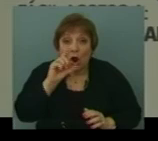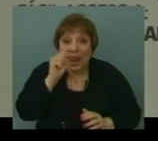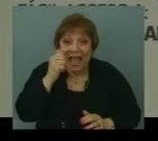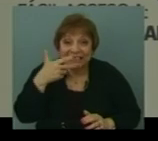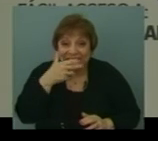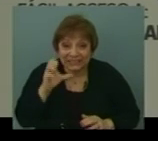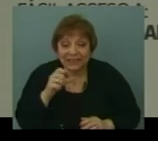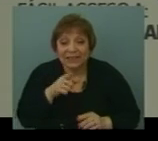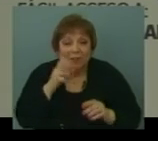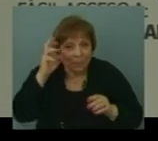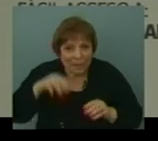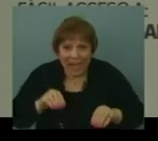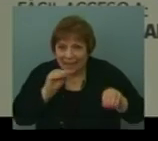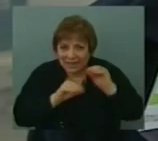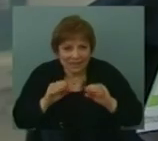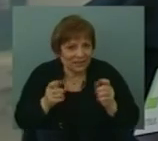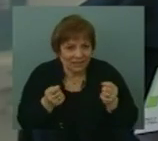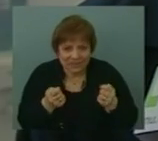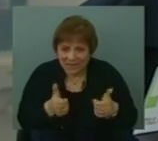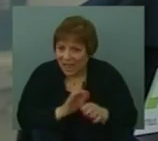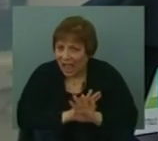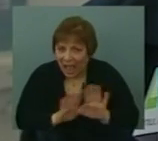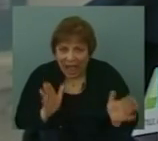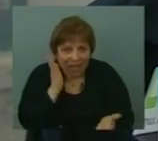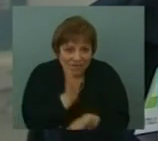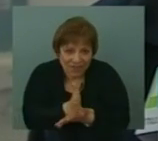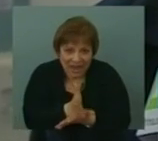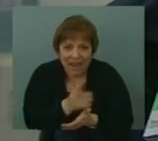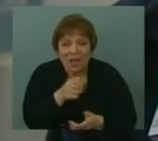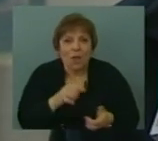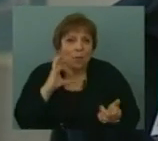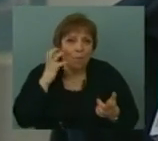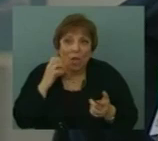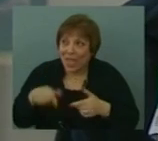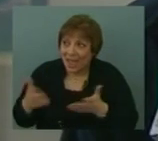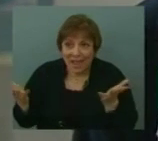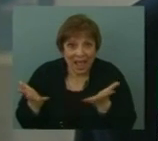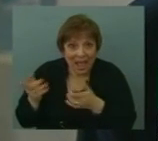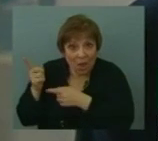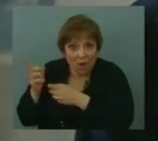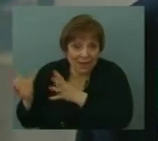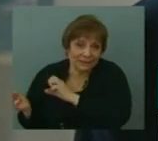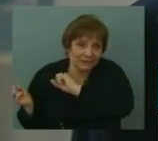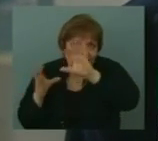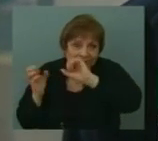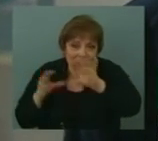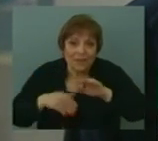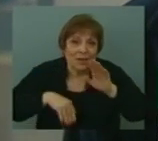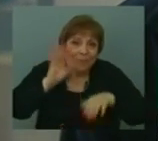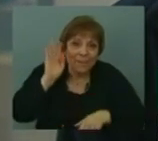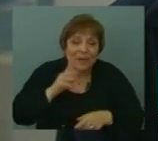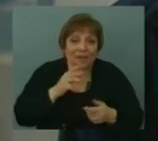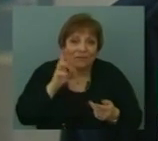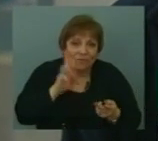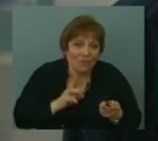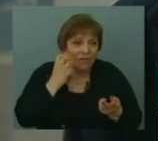plan maestro de la obra ya está en su fase final. Por supuesto se va a instalar el actual mercado modelo con todas sus actividades de venta mayorista de frutas y hortalizas,